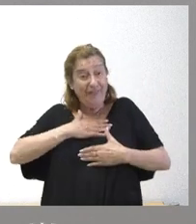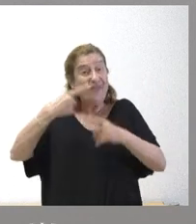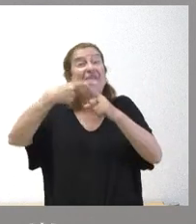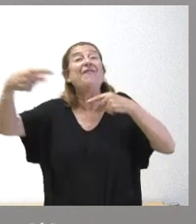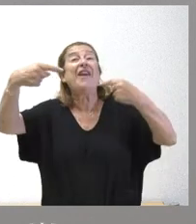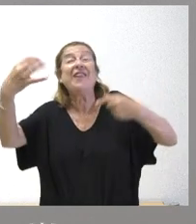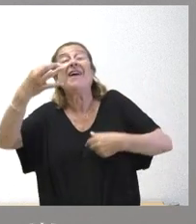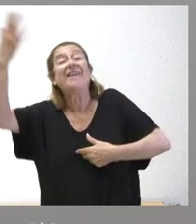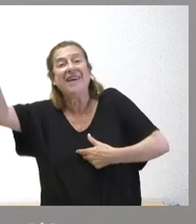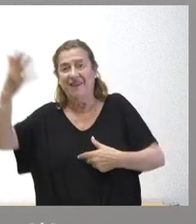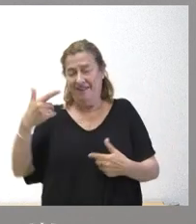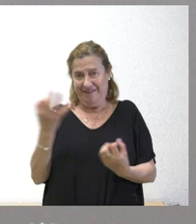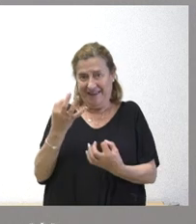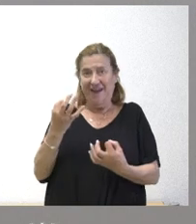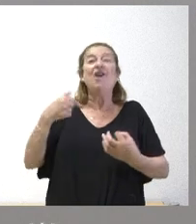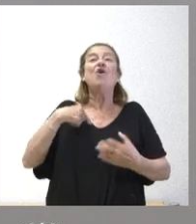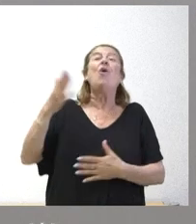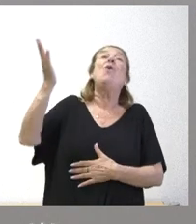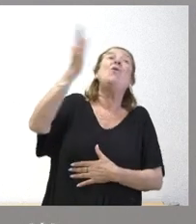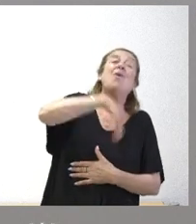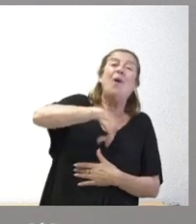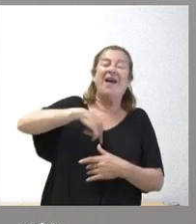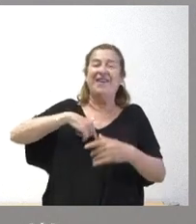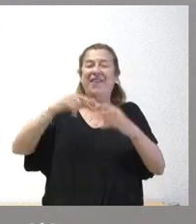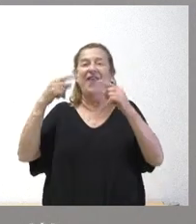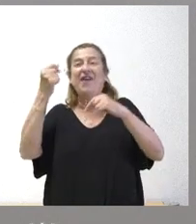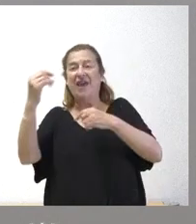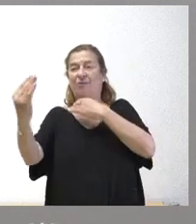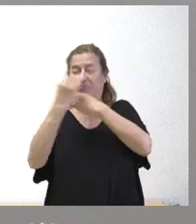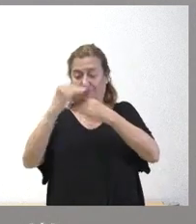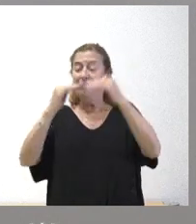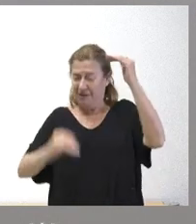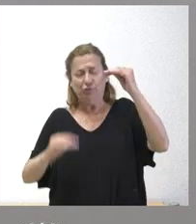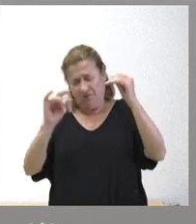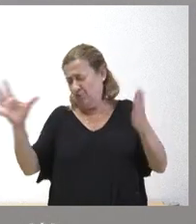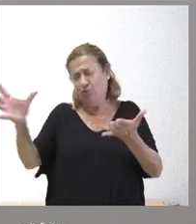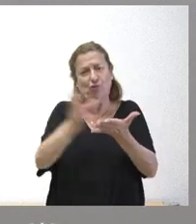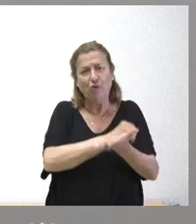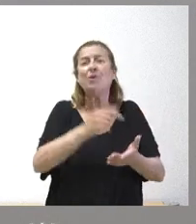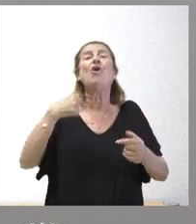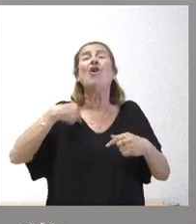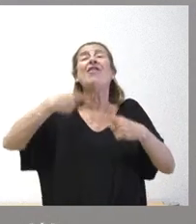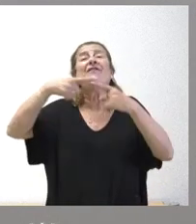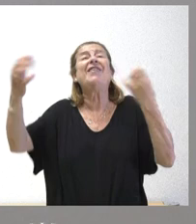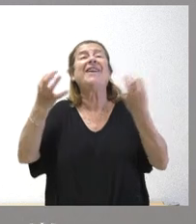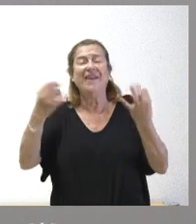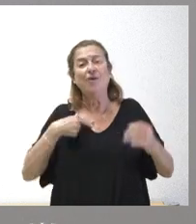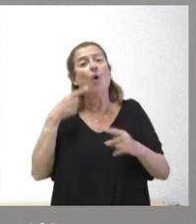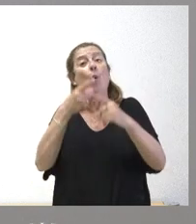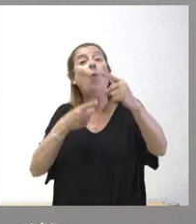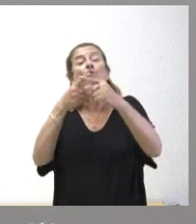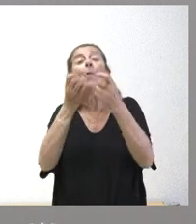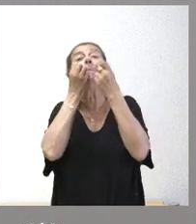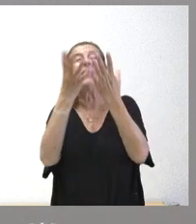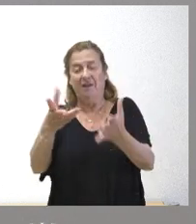no es que no tengamos infrafinanciación que la tenemos todos nuestro elemento diferencial es que utilizamos bien los